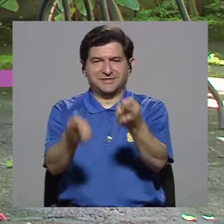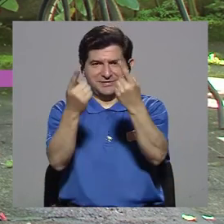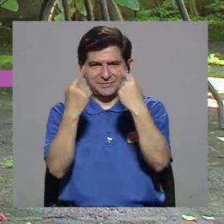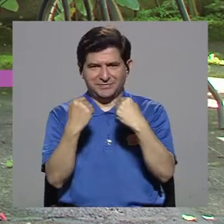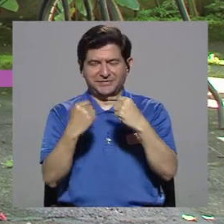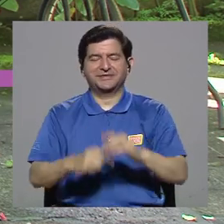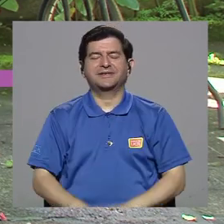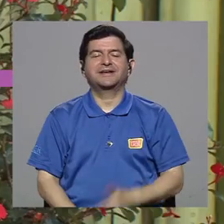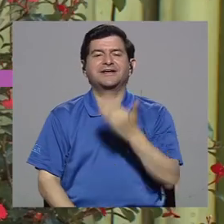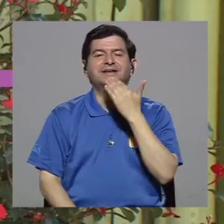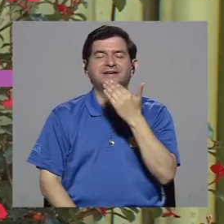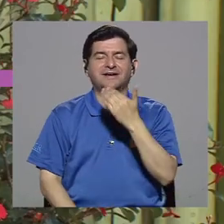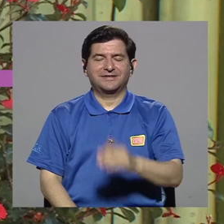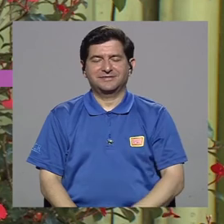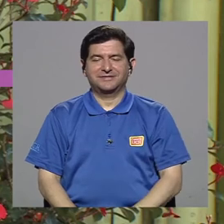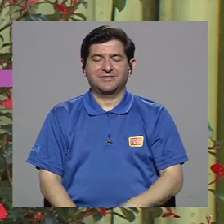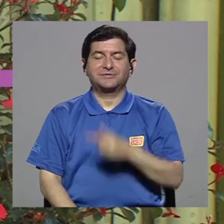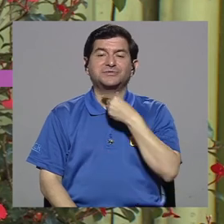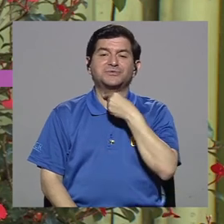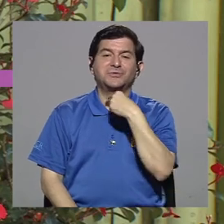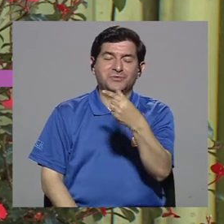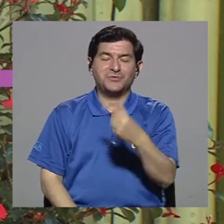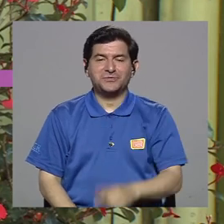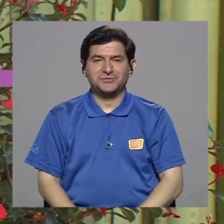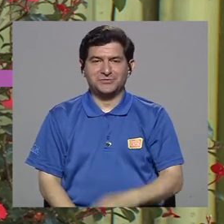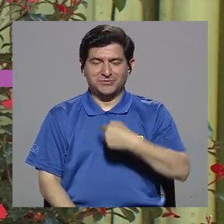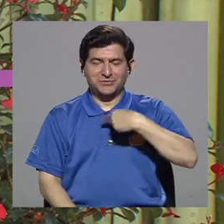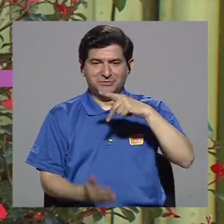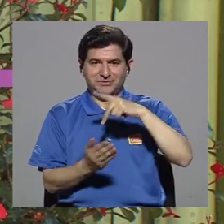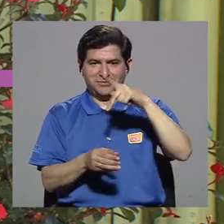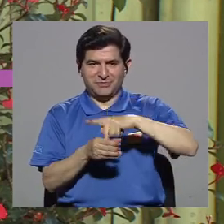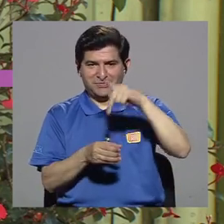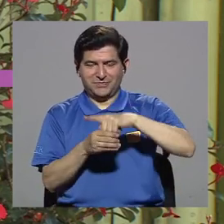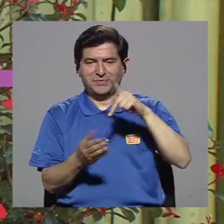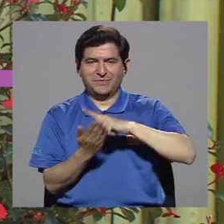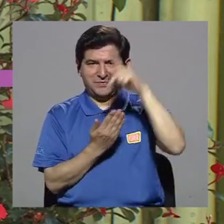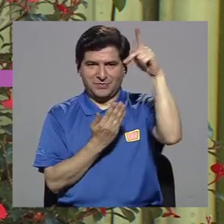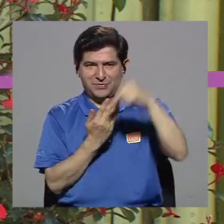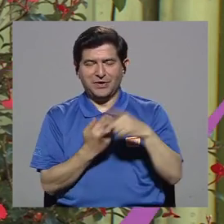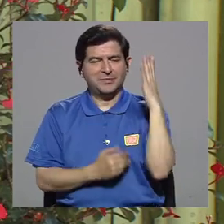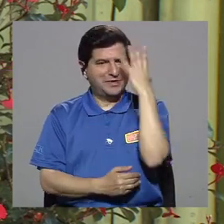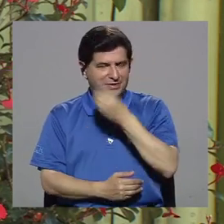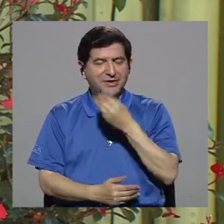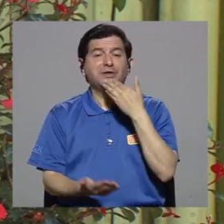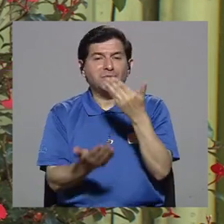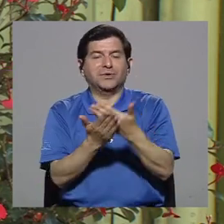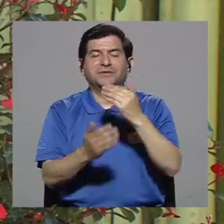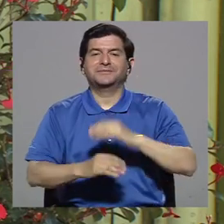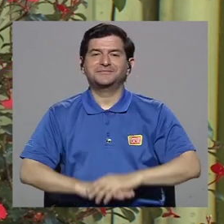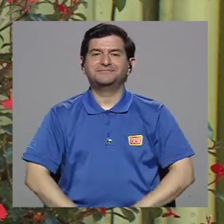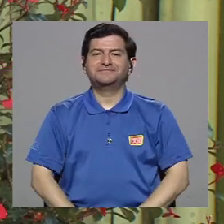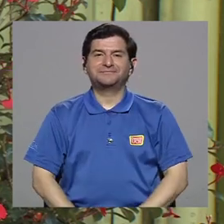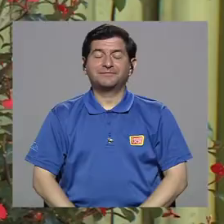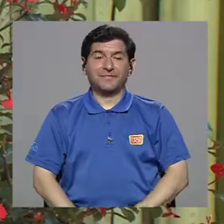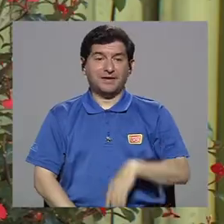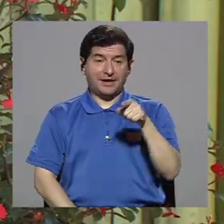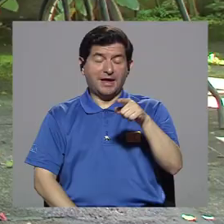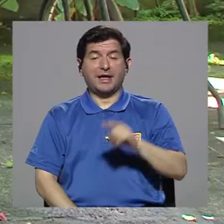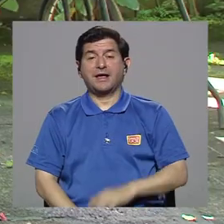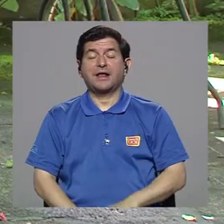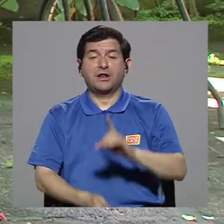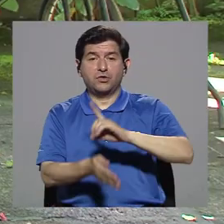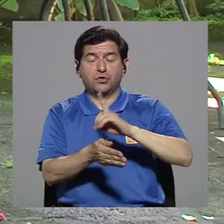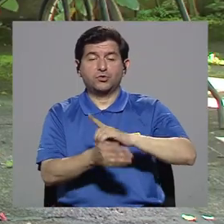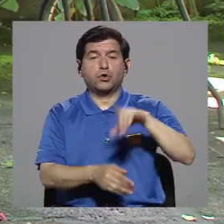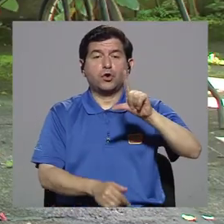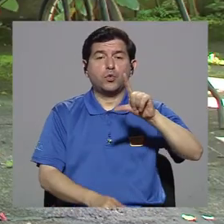estar con nosotros. Muchas gracias. Para mí es un gusto estar en este programa tan bonito, tan bueno. El doctor Luis